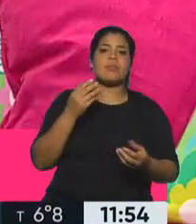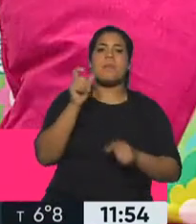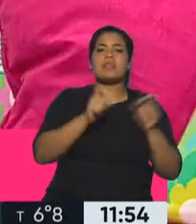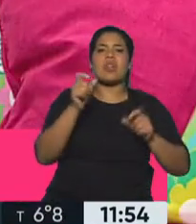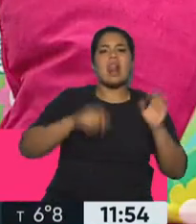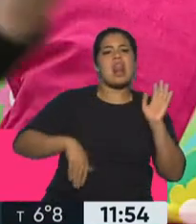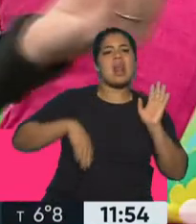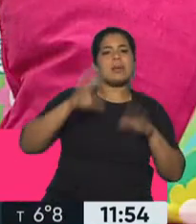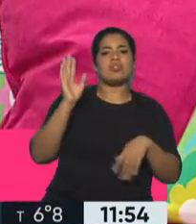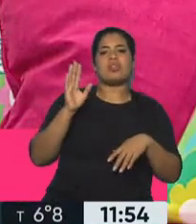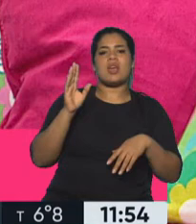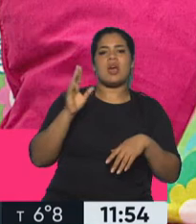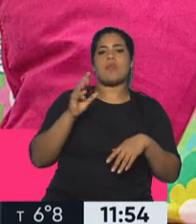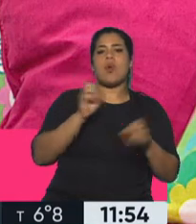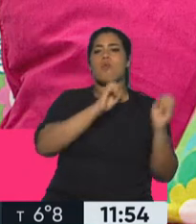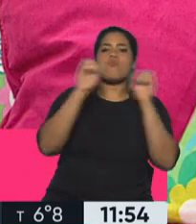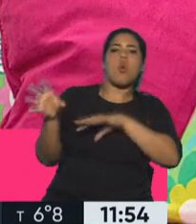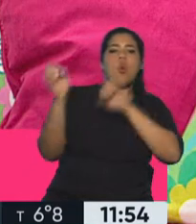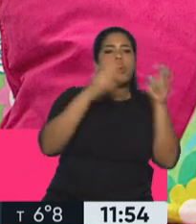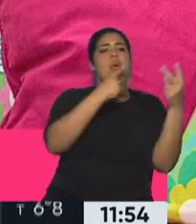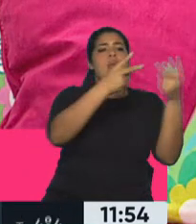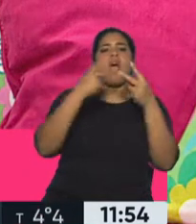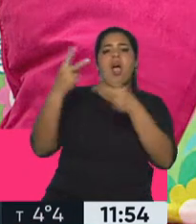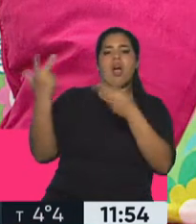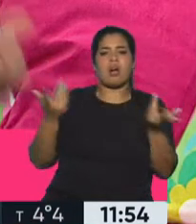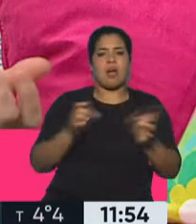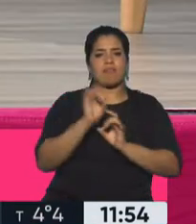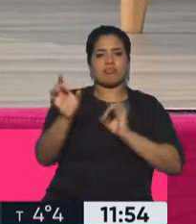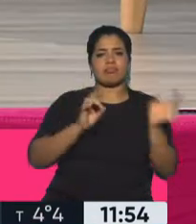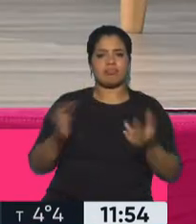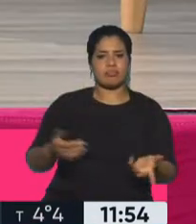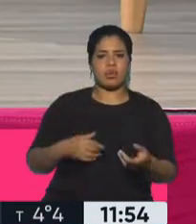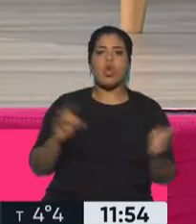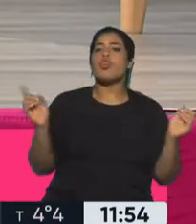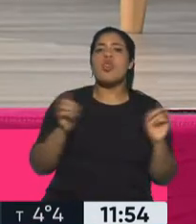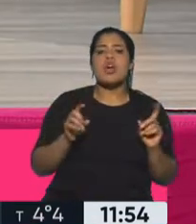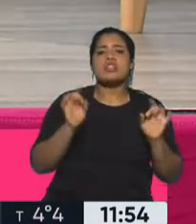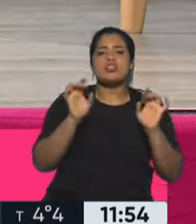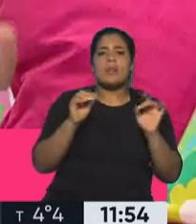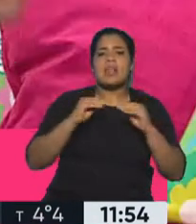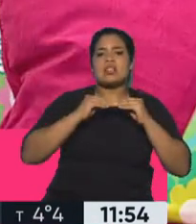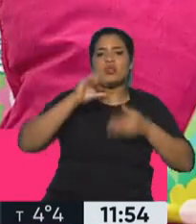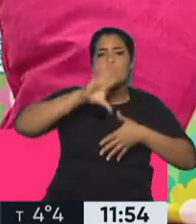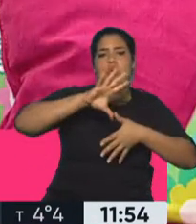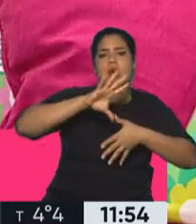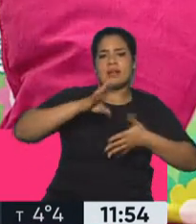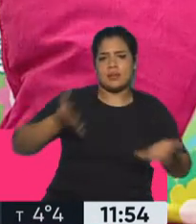tienen chagas se han mudado, han ido, han venido, claro, y de pronto... Pero es un mal Sudamérica, no es un tema solamente de Argentina y Brasil.